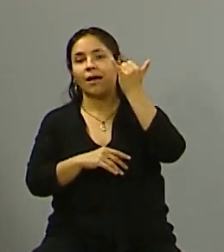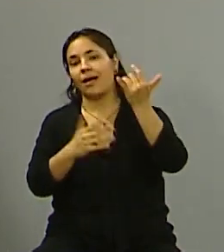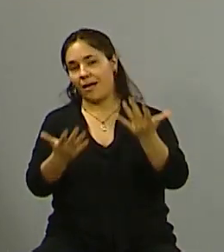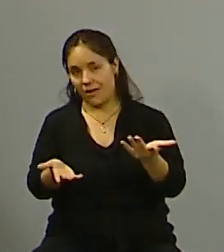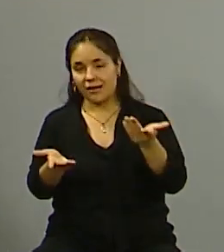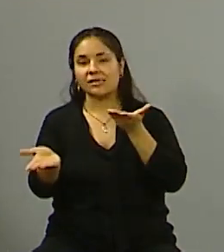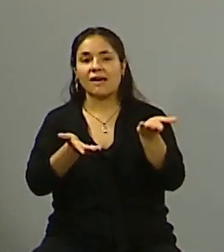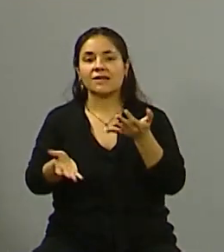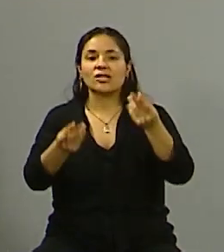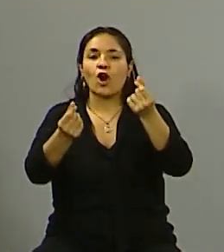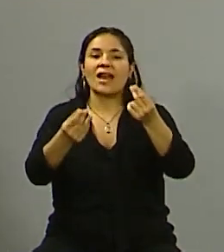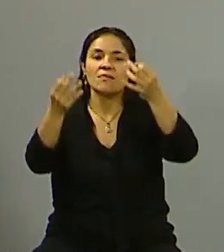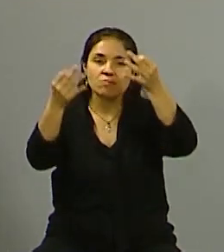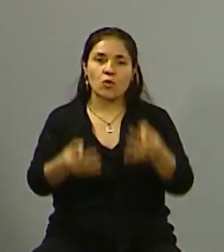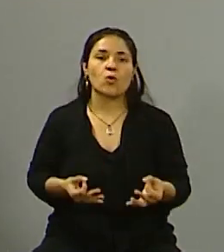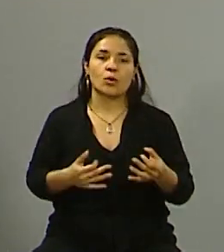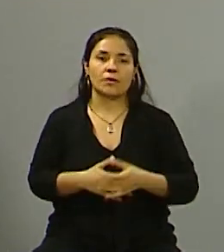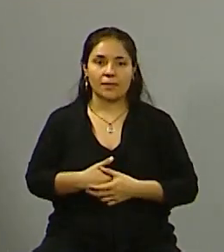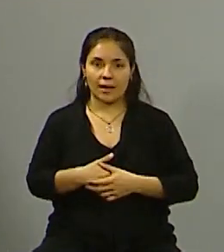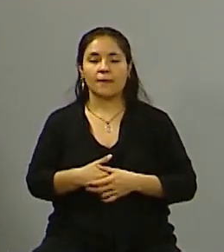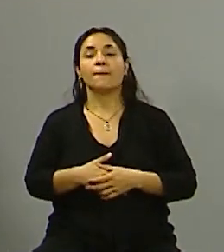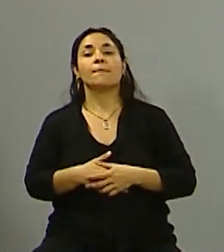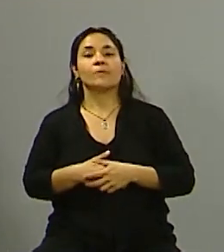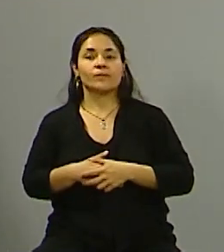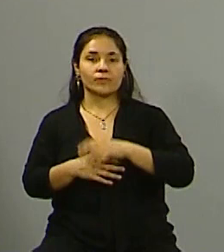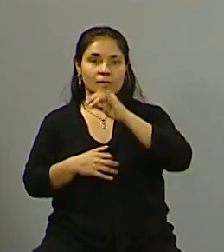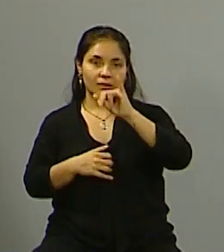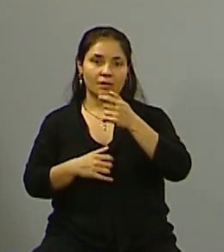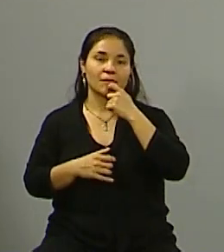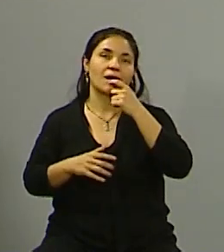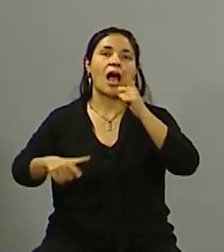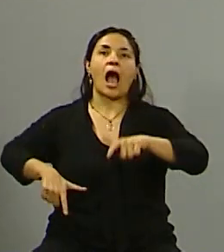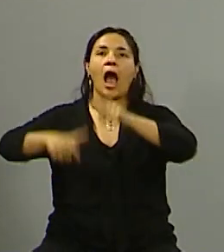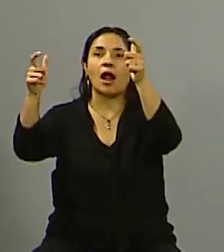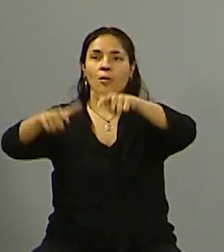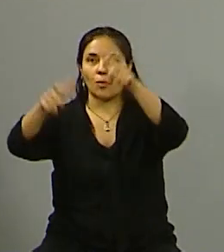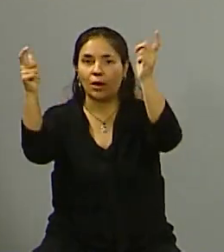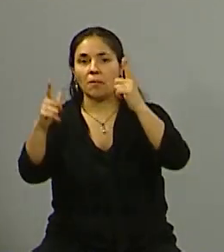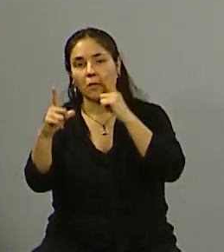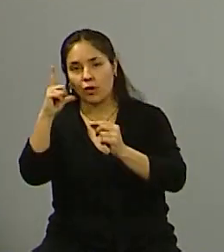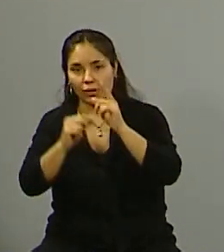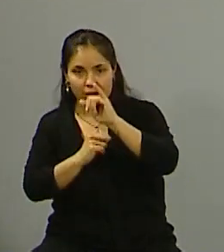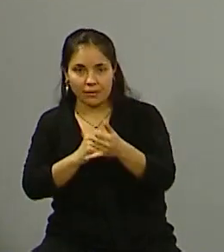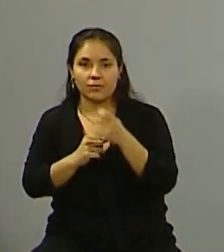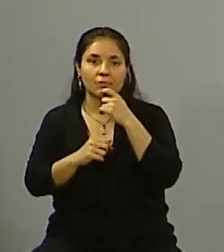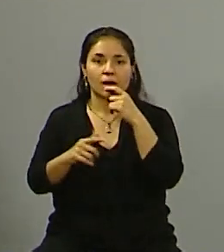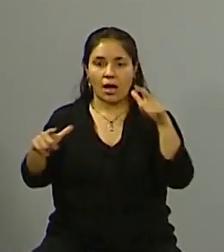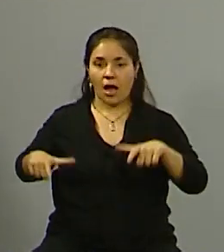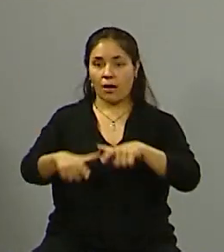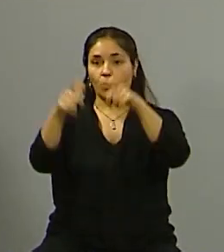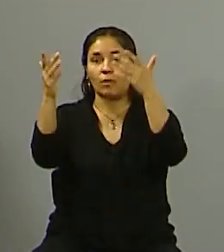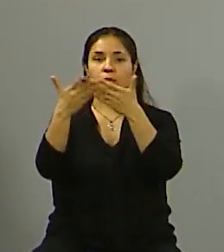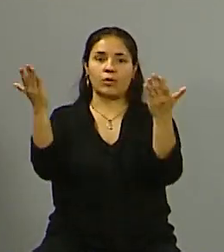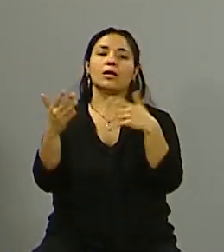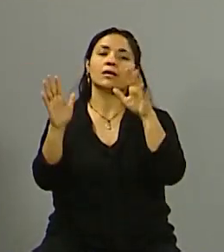de prestación de servicios es muy difícil. Sí, por supuesto hay quejas de arbolado público, el arbolado público es un tema que ha estado muy